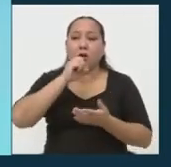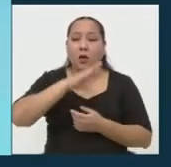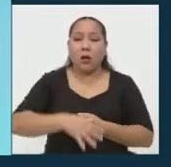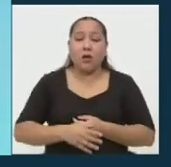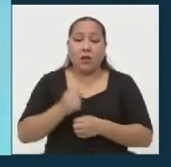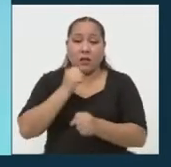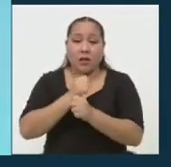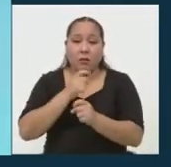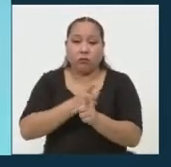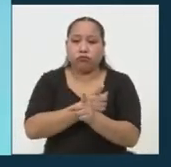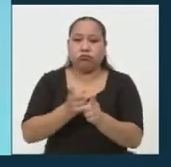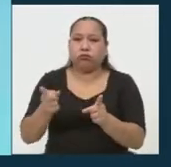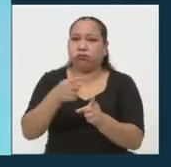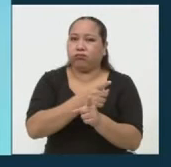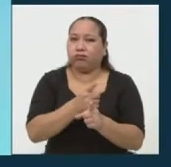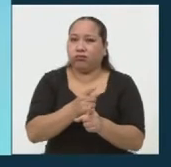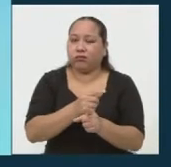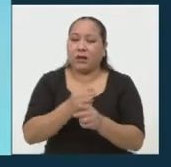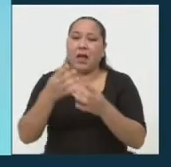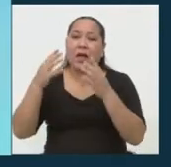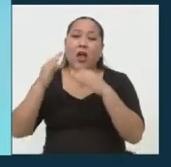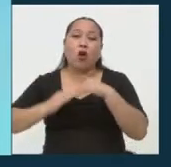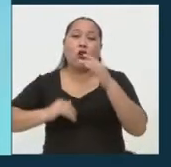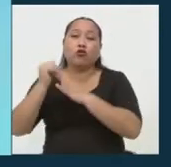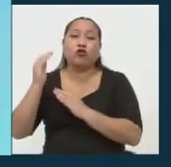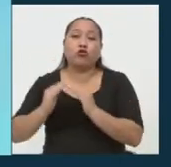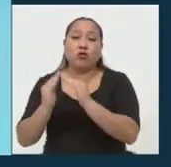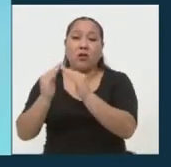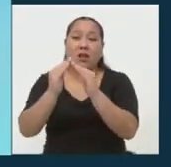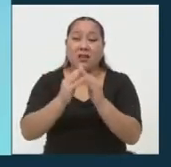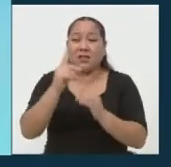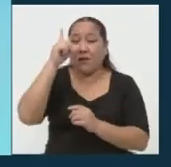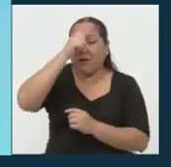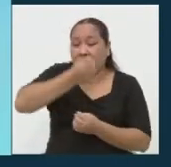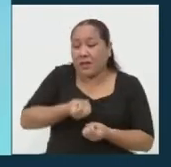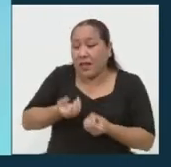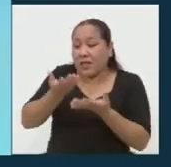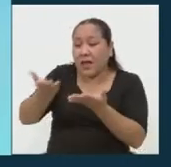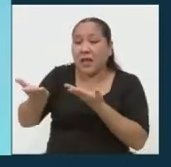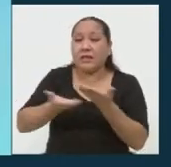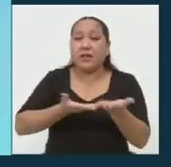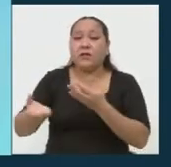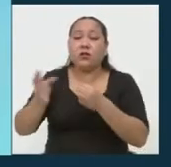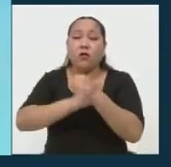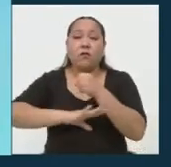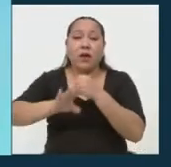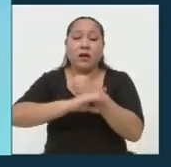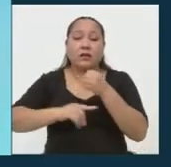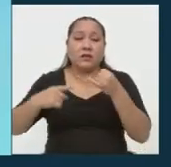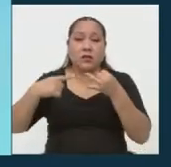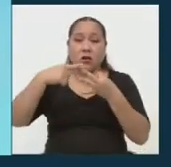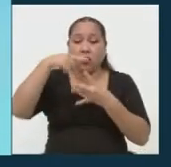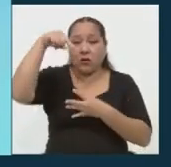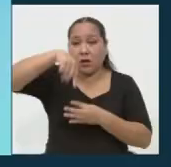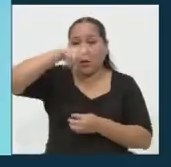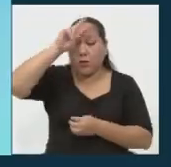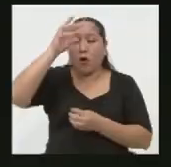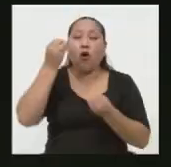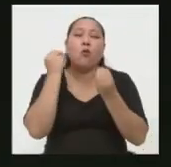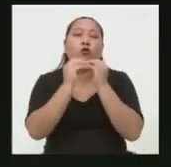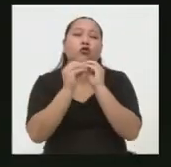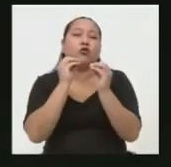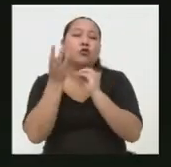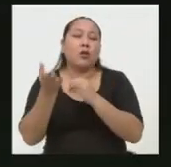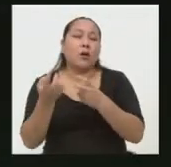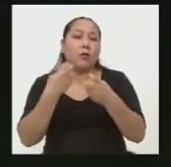informalidad en la construcción de viviendas hace más difícil llevar servicios básicos a las poblaciones en el Perú. ¿Cómo enfrentar este problema?